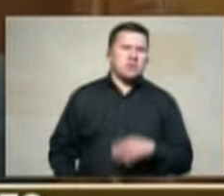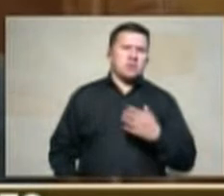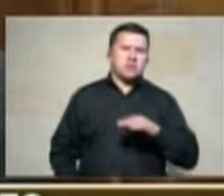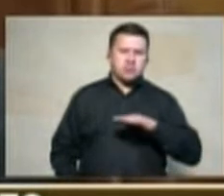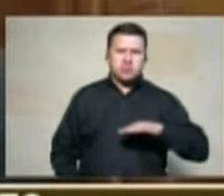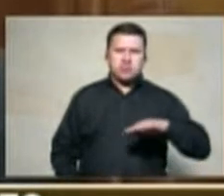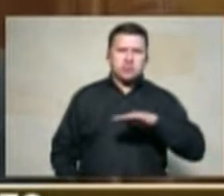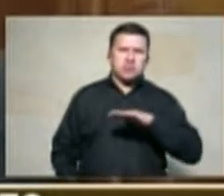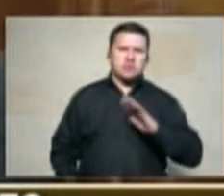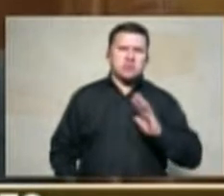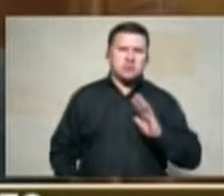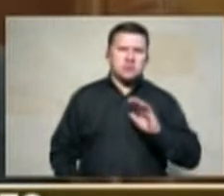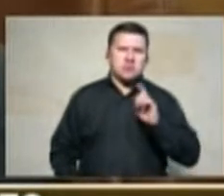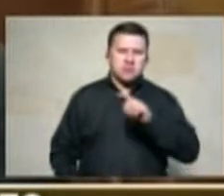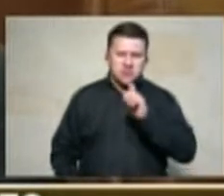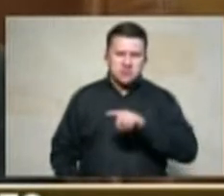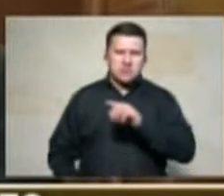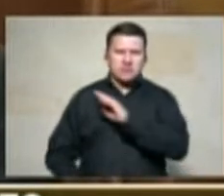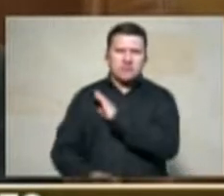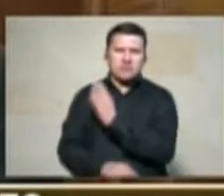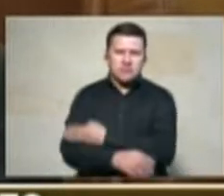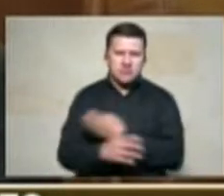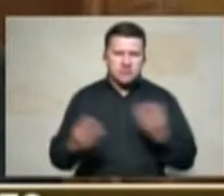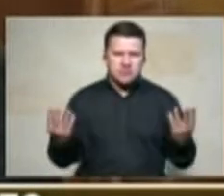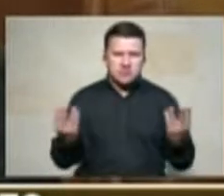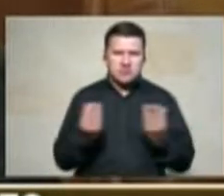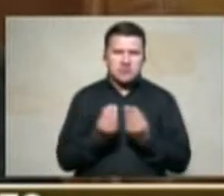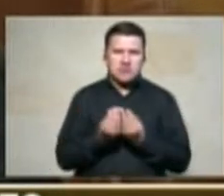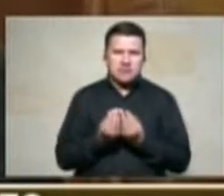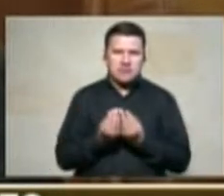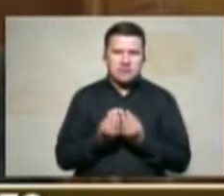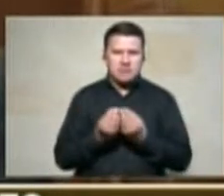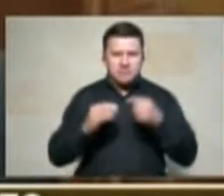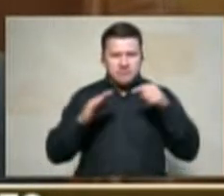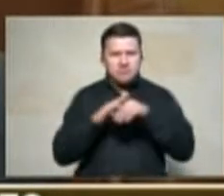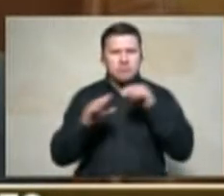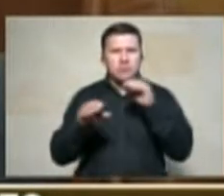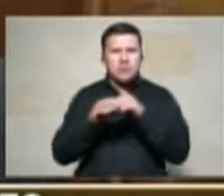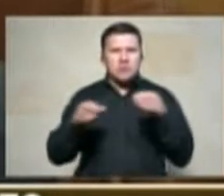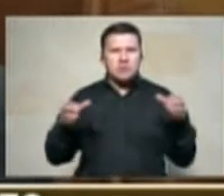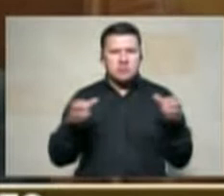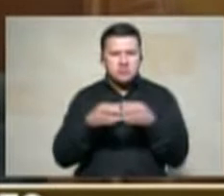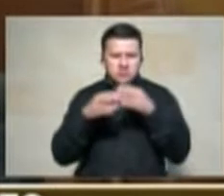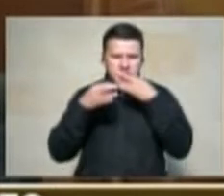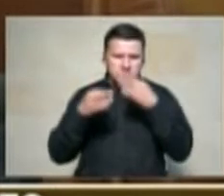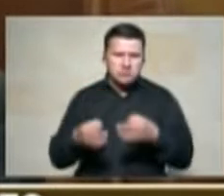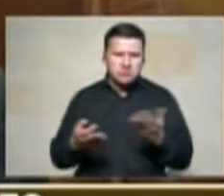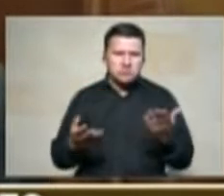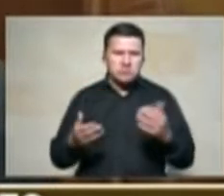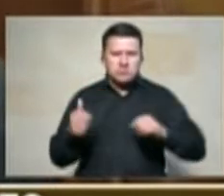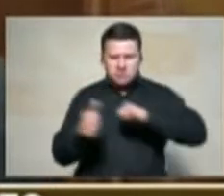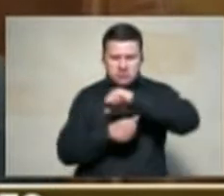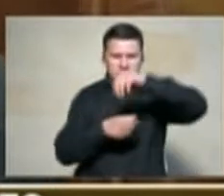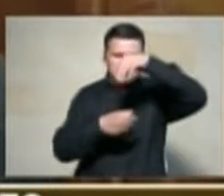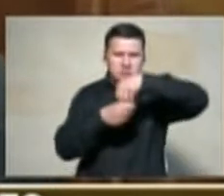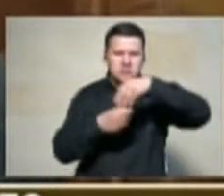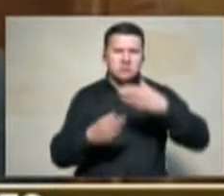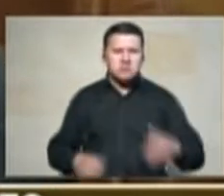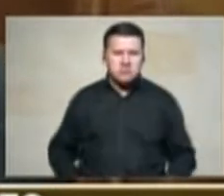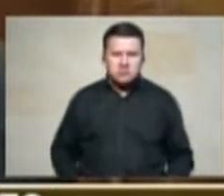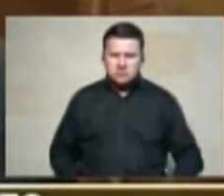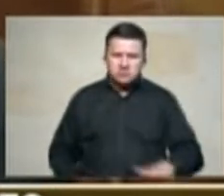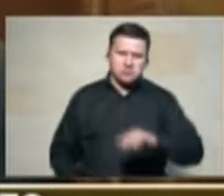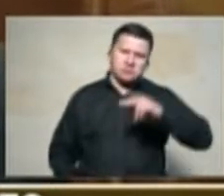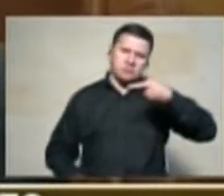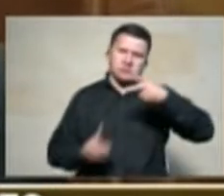un fondo para realmente compensar a esos segundos ocupantes de buena